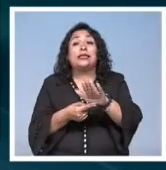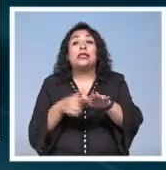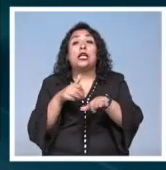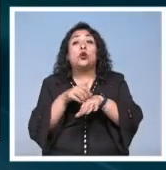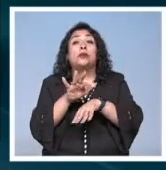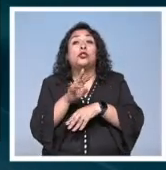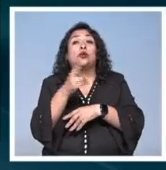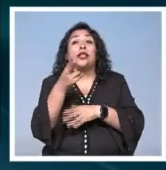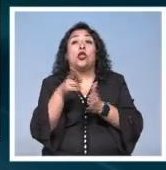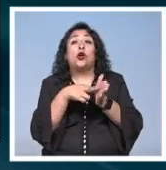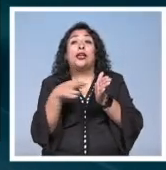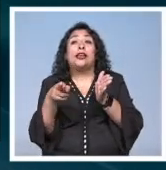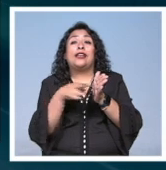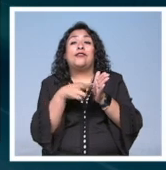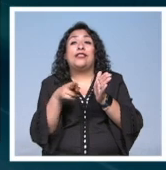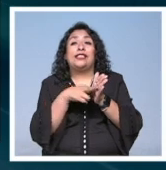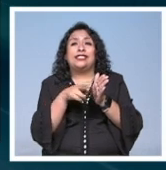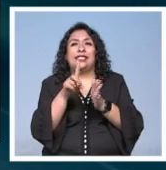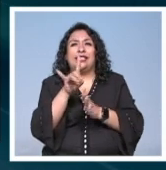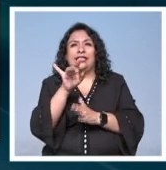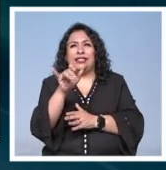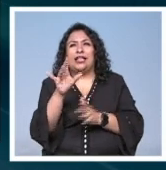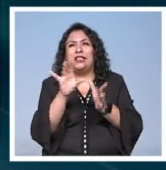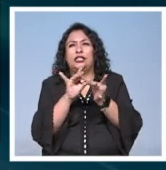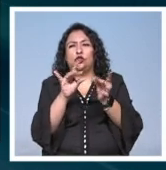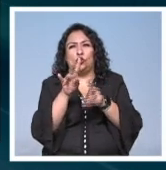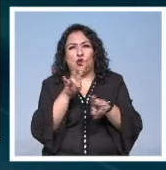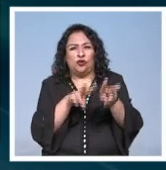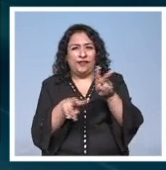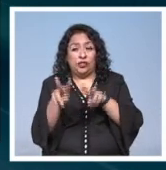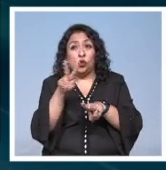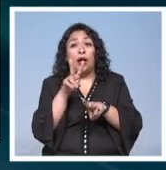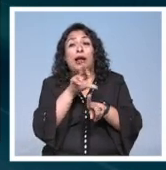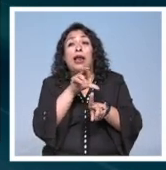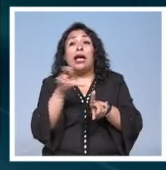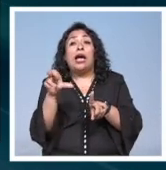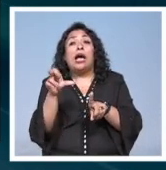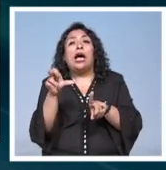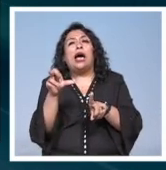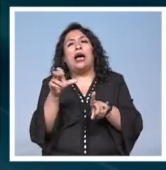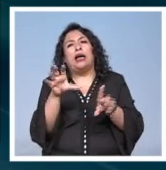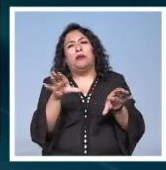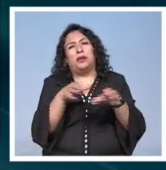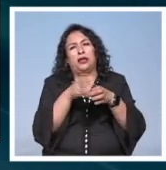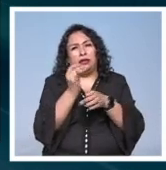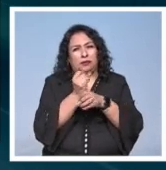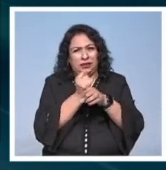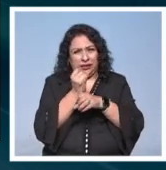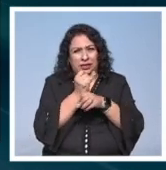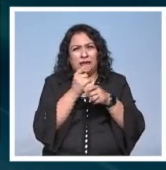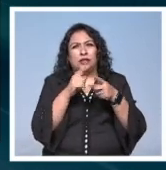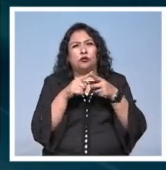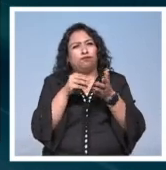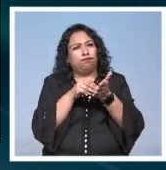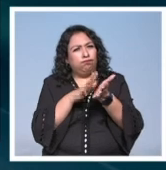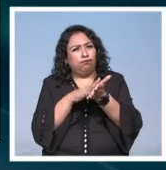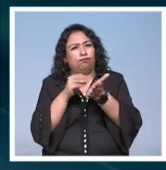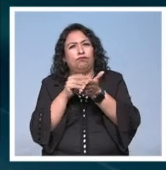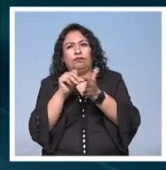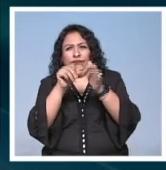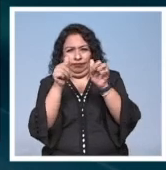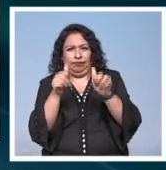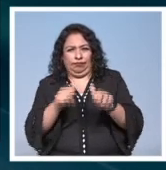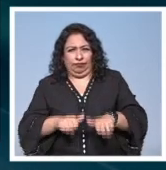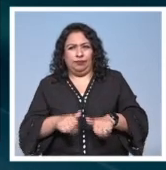número 52 de la revista digital Discurso Visual dedicada a la interdisciplina en la investigación y documentación de las